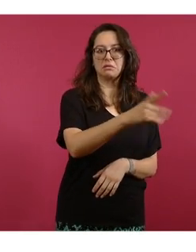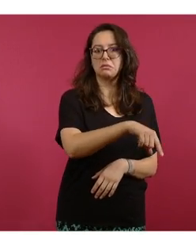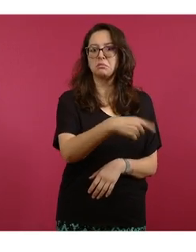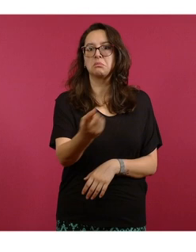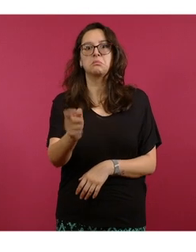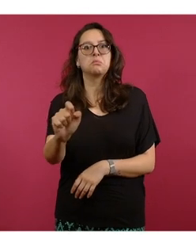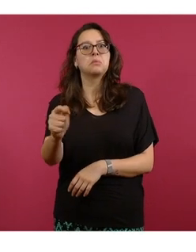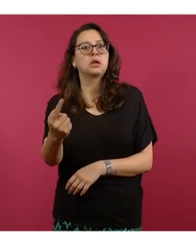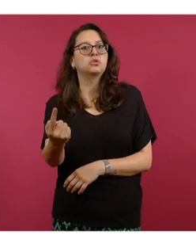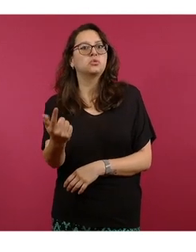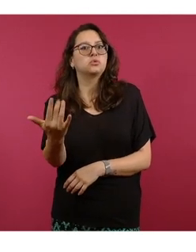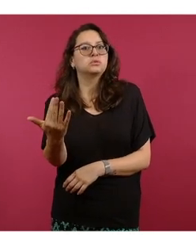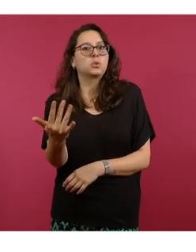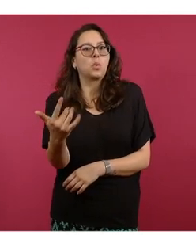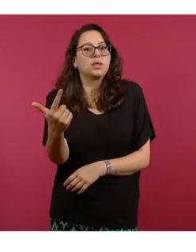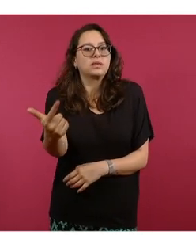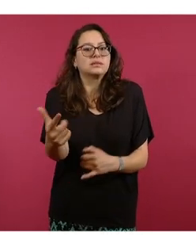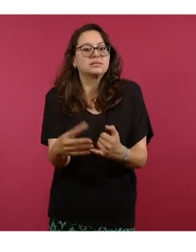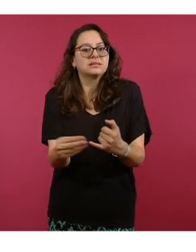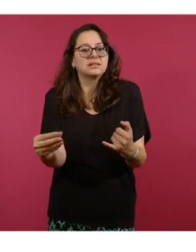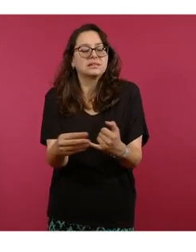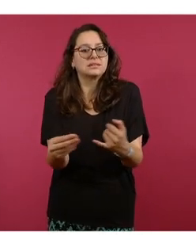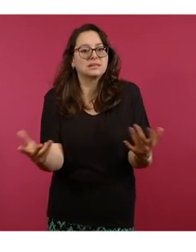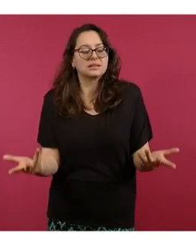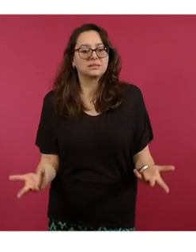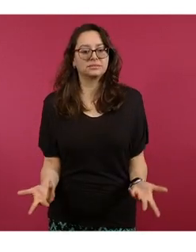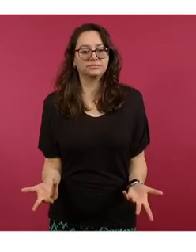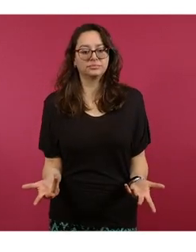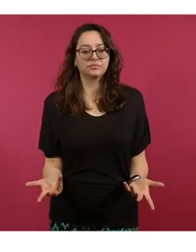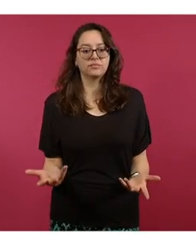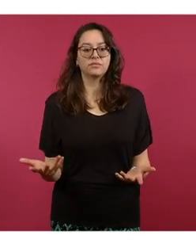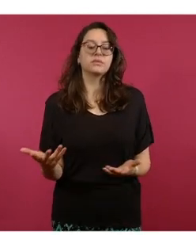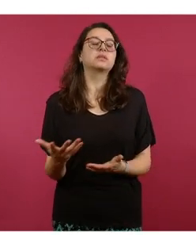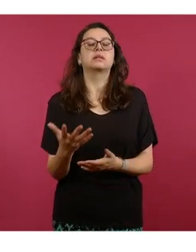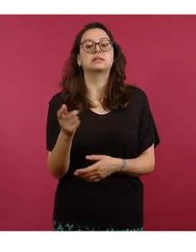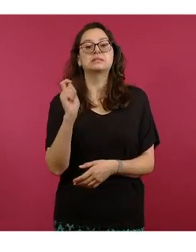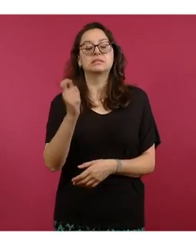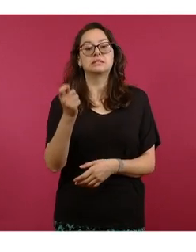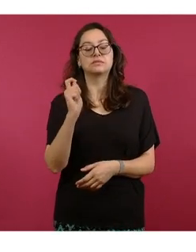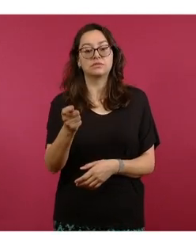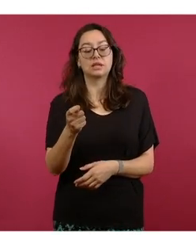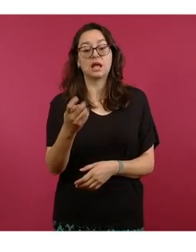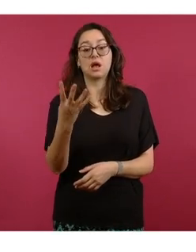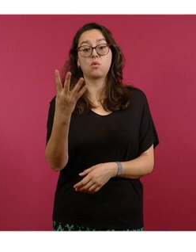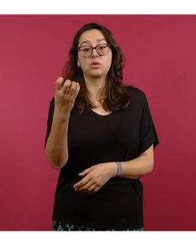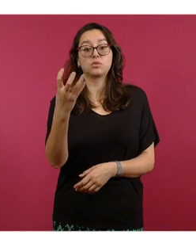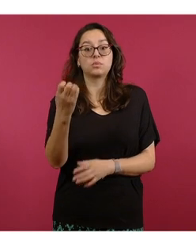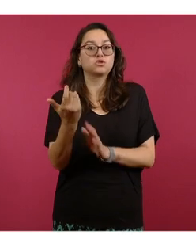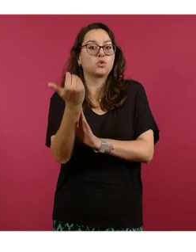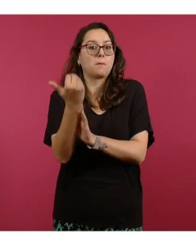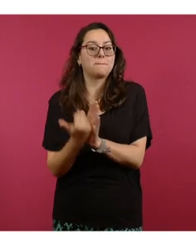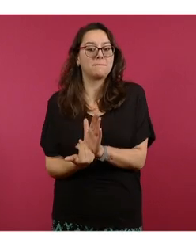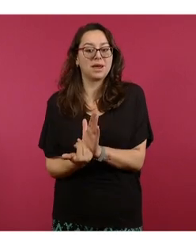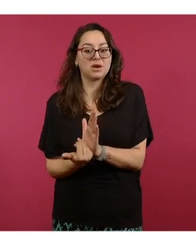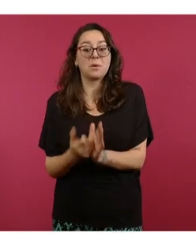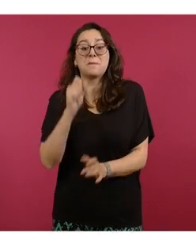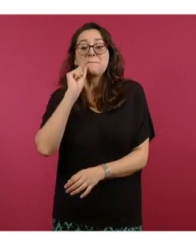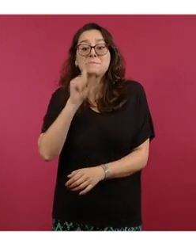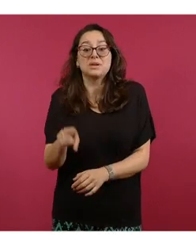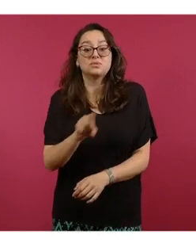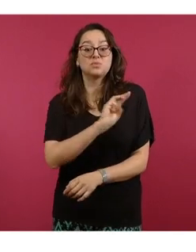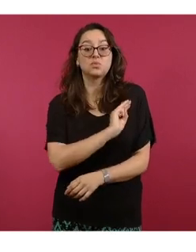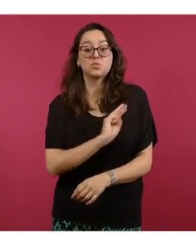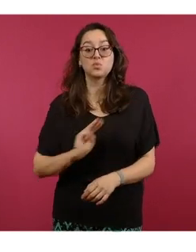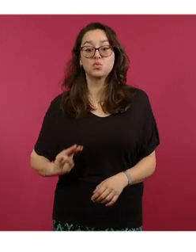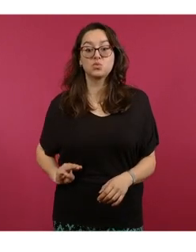con 57 centavos, cuatro pesos con 32 centavos, más barato el mismo litro en ese mismo municipio